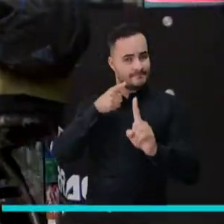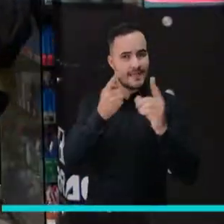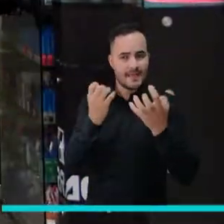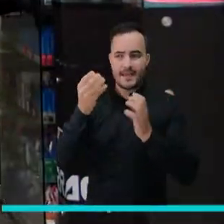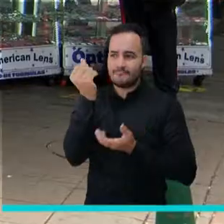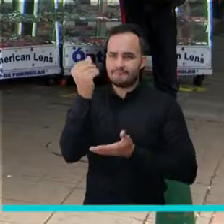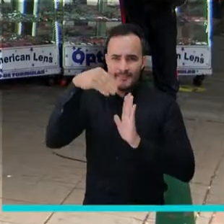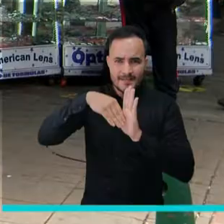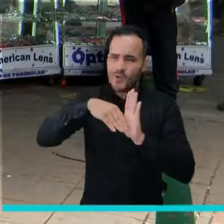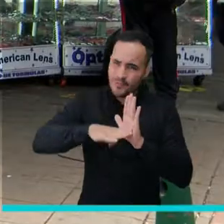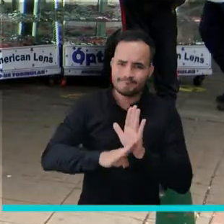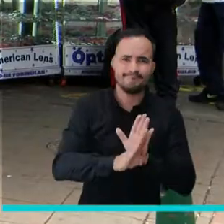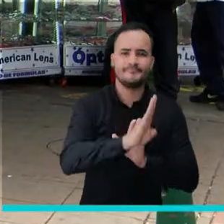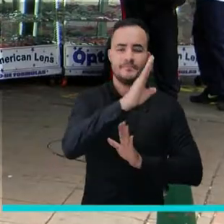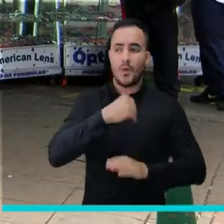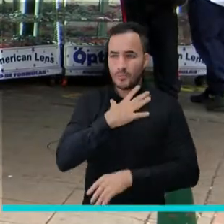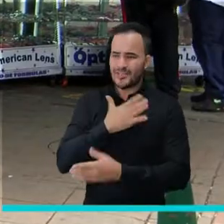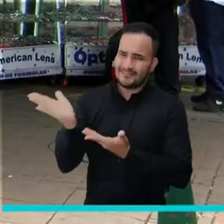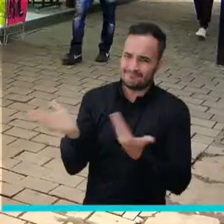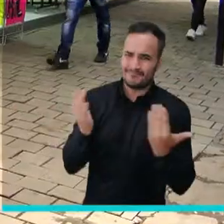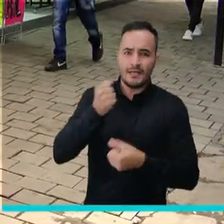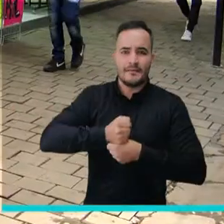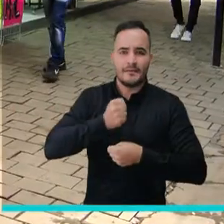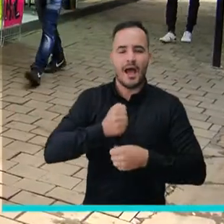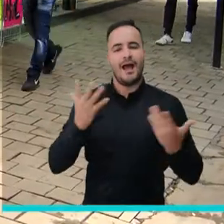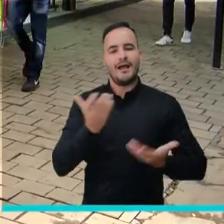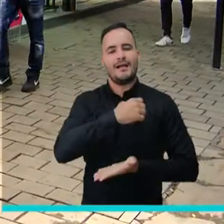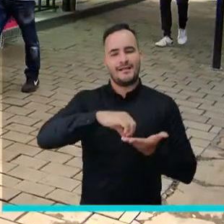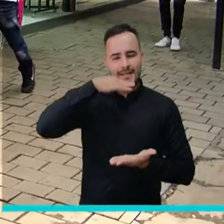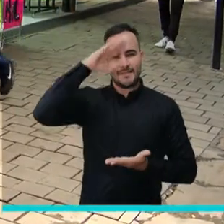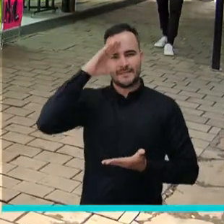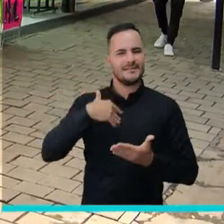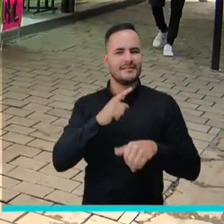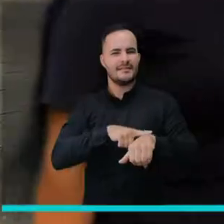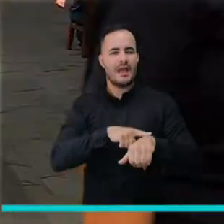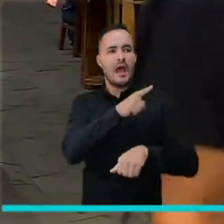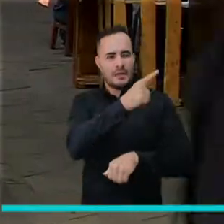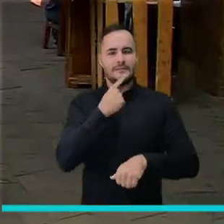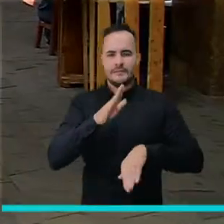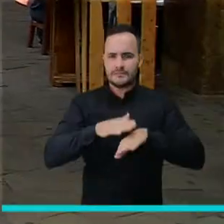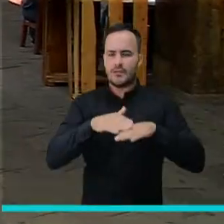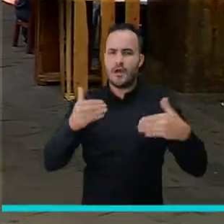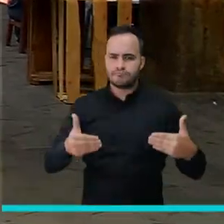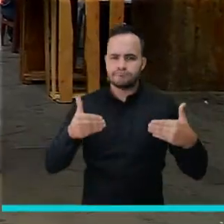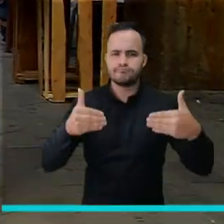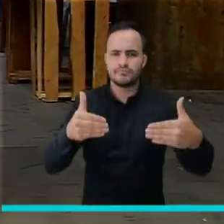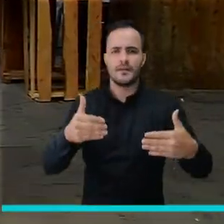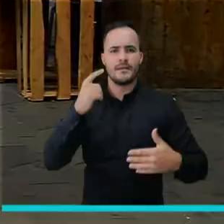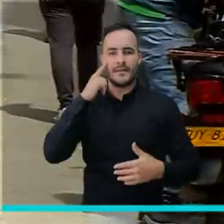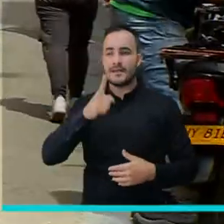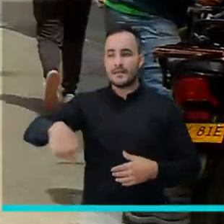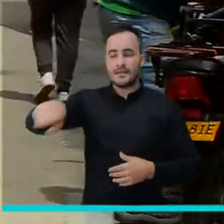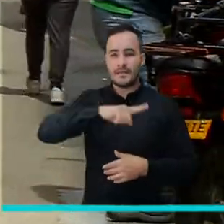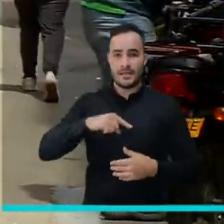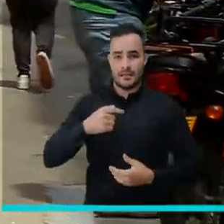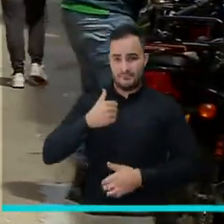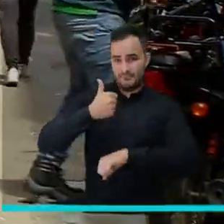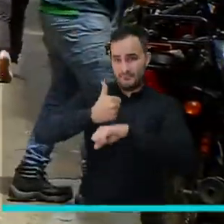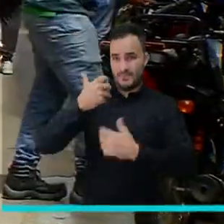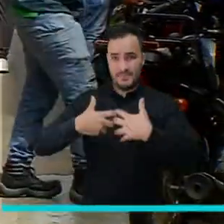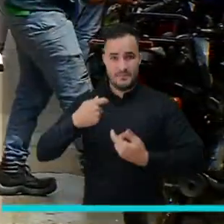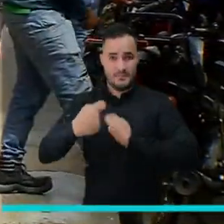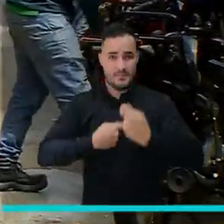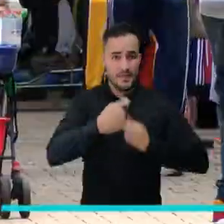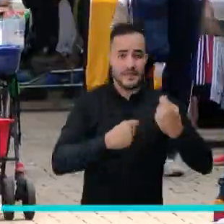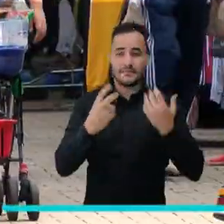Continuando con el compromiso de reactivar la economía e impulsar la generación de empleo, la Alcaldía de Medellín prorrogó el derecho que reduce